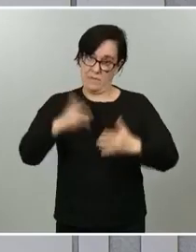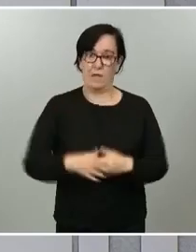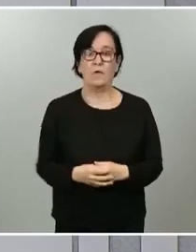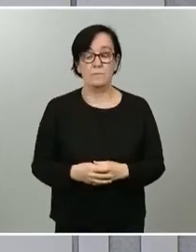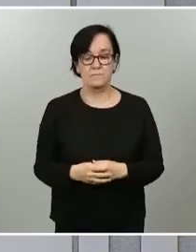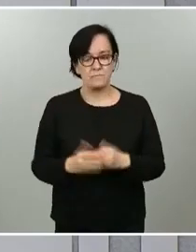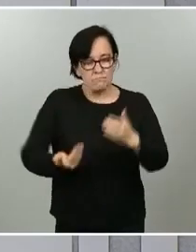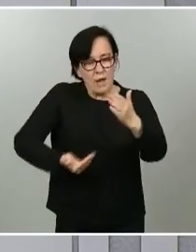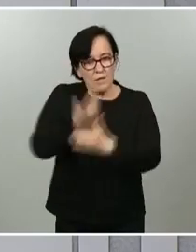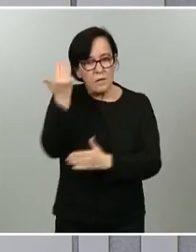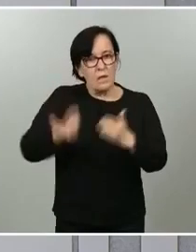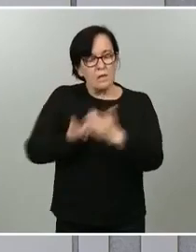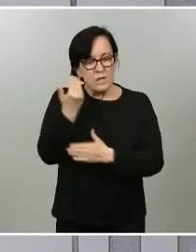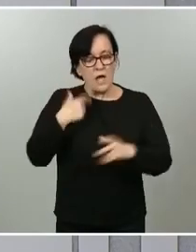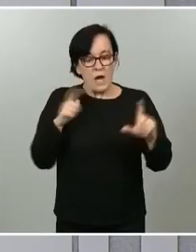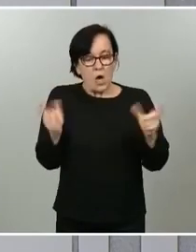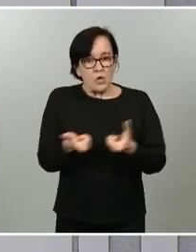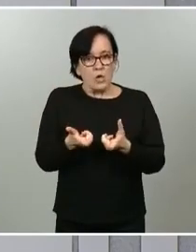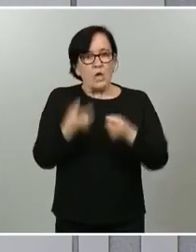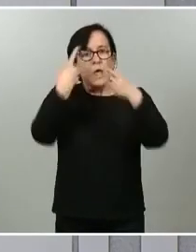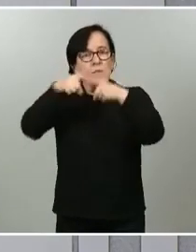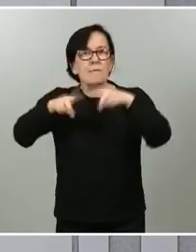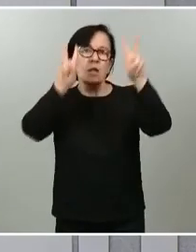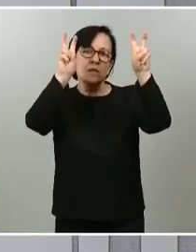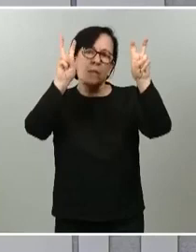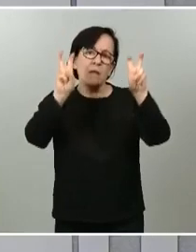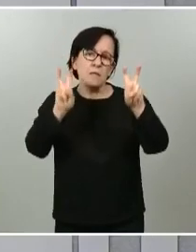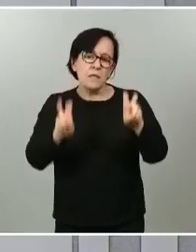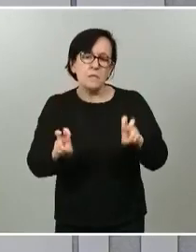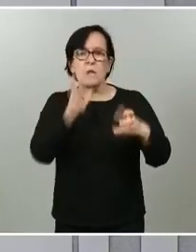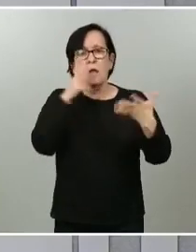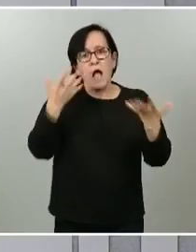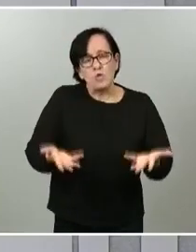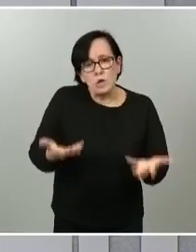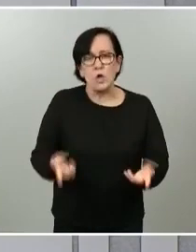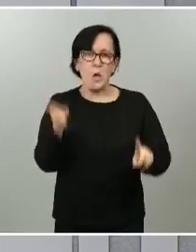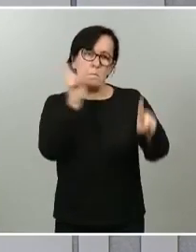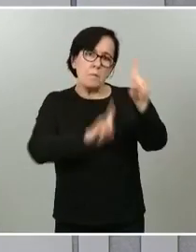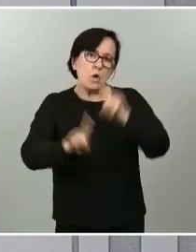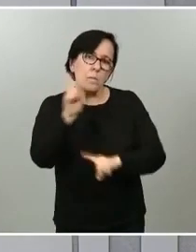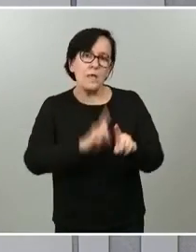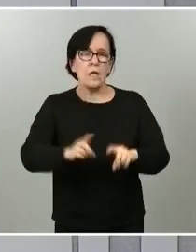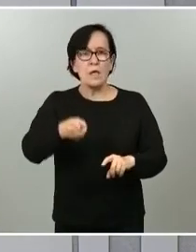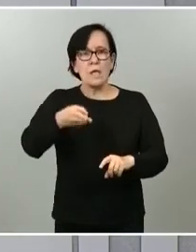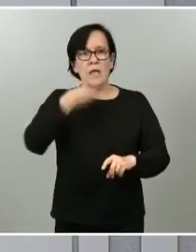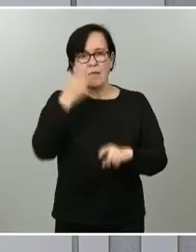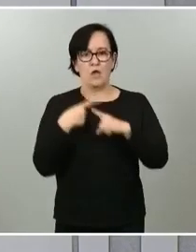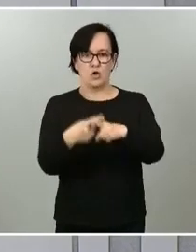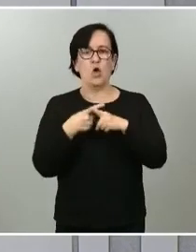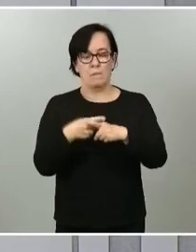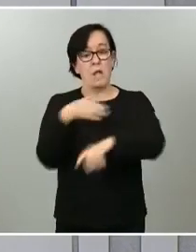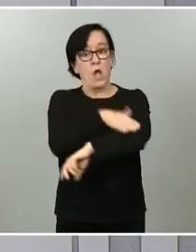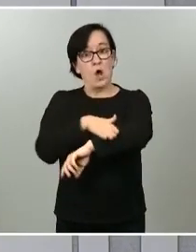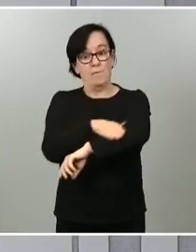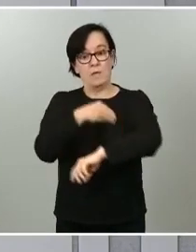ocupa esa reunión diferentes temas que pueden ser de actualidad, de preocupación o de interés compartido entre el Gobierno de España y